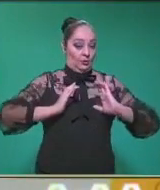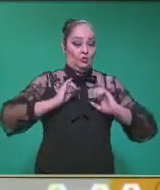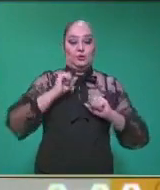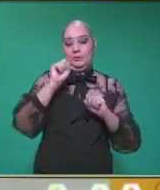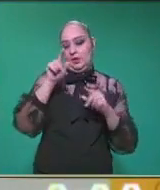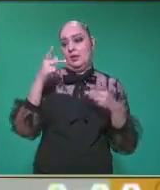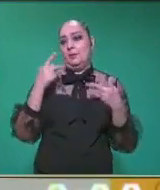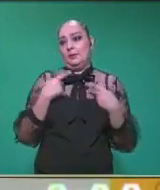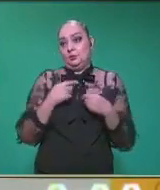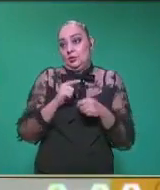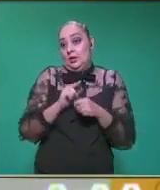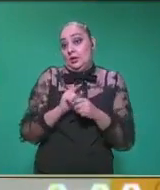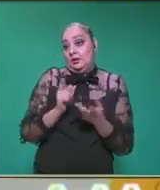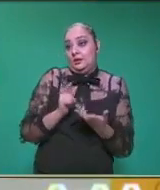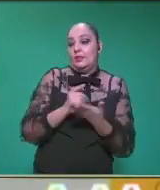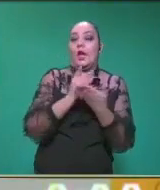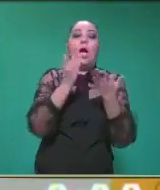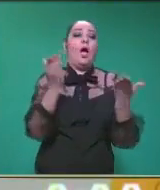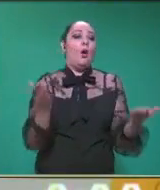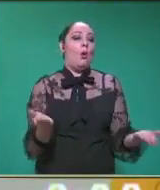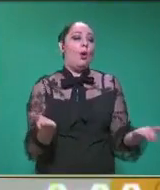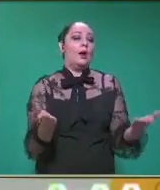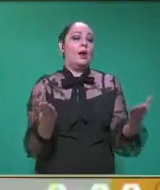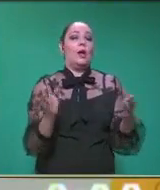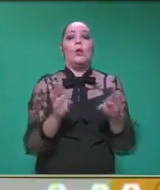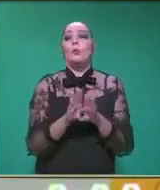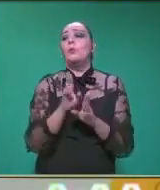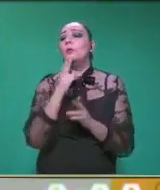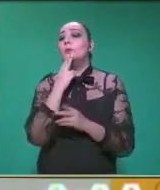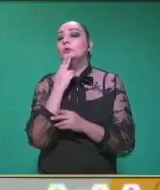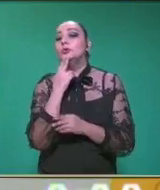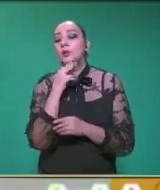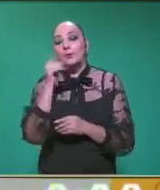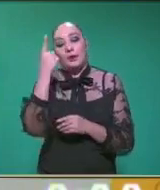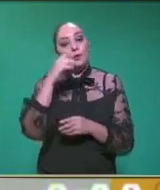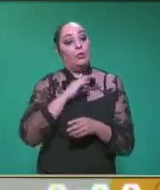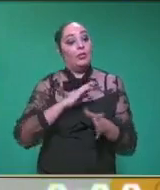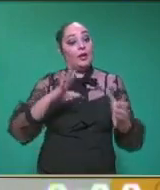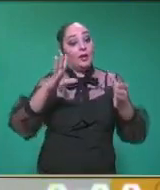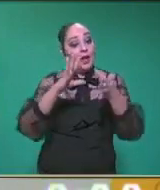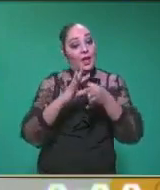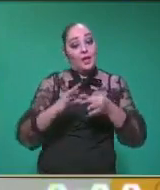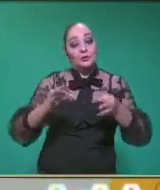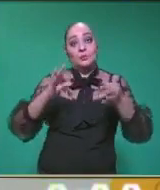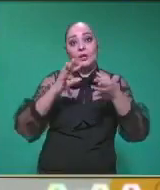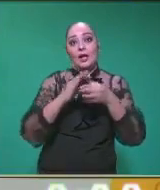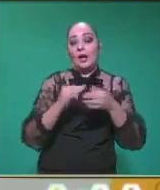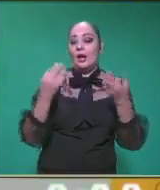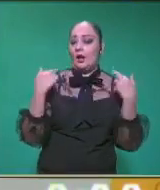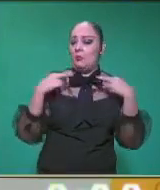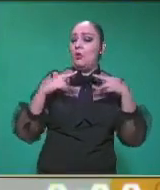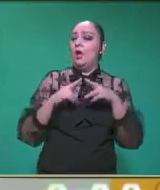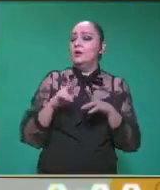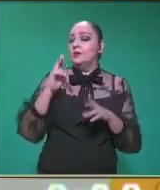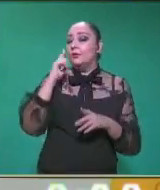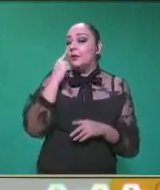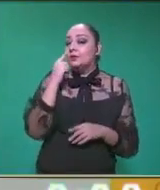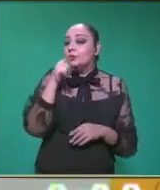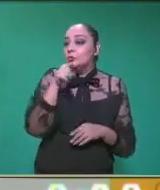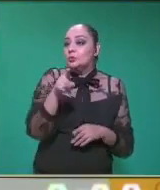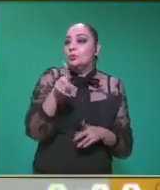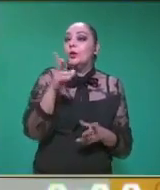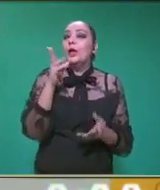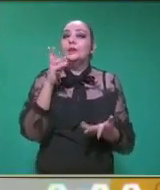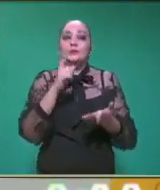Ahora, niños, los vamos a utilizar para poder describir a la maestra. Vayan poniéndolo ustedes